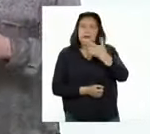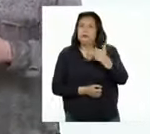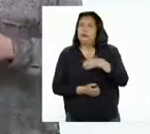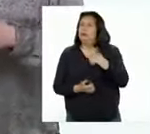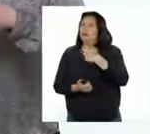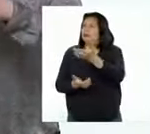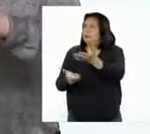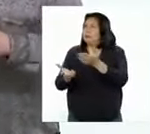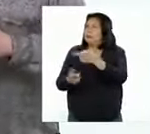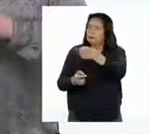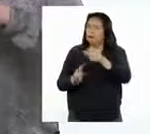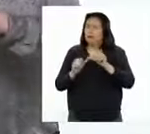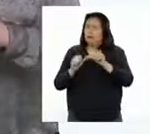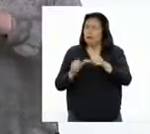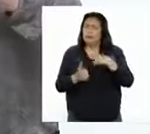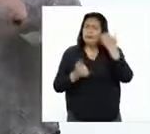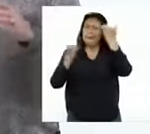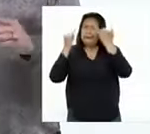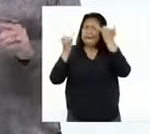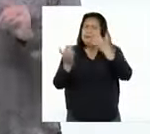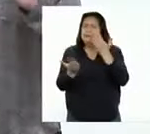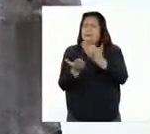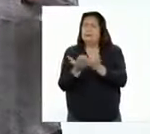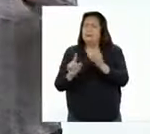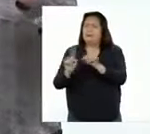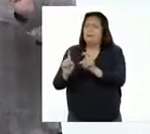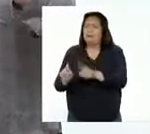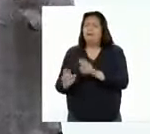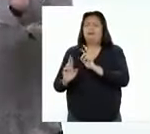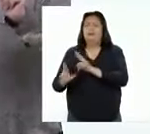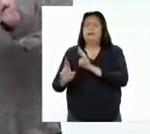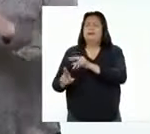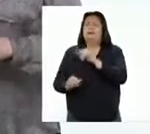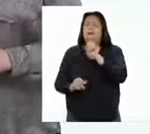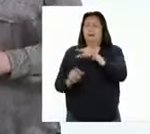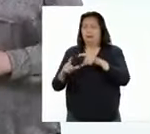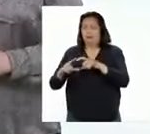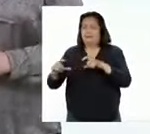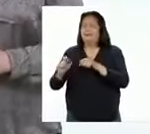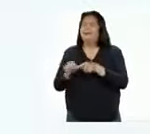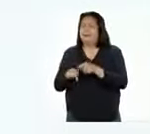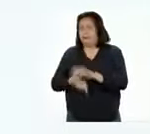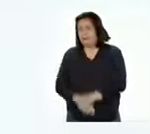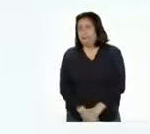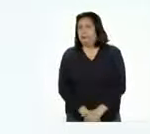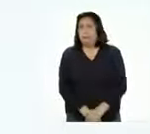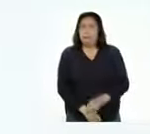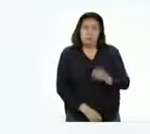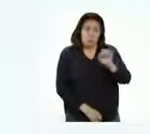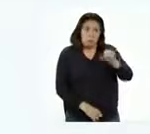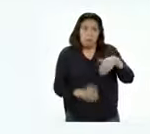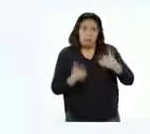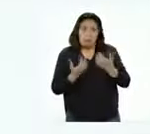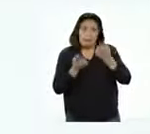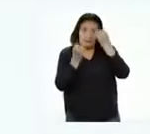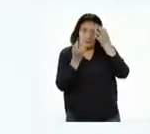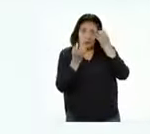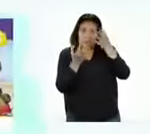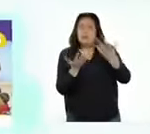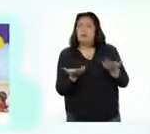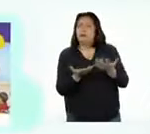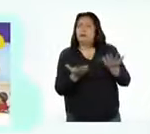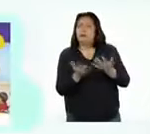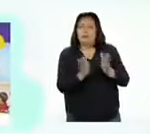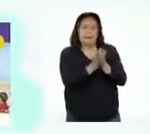los invito a seguir proponiendo preguntas y respuestas para sus tarjetas. Pueden obtener información